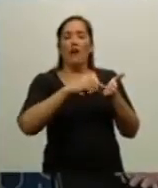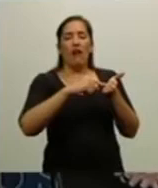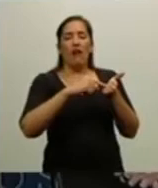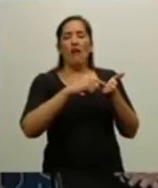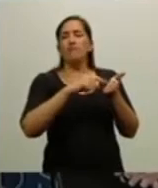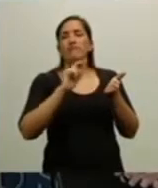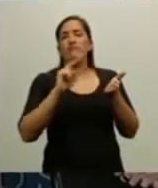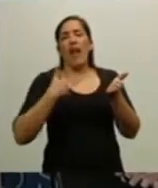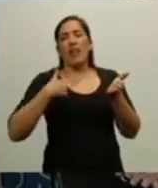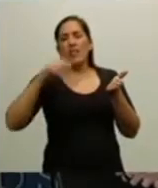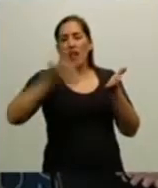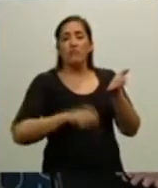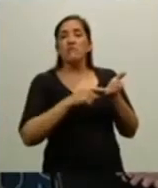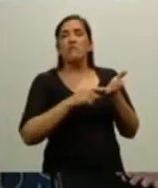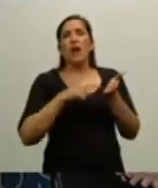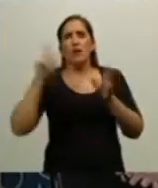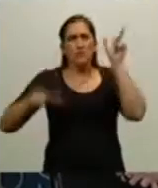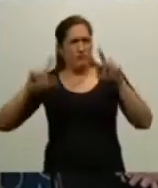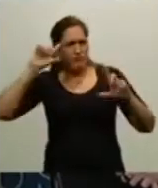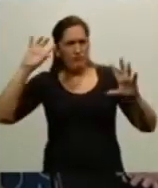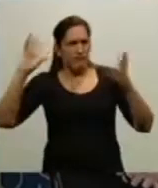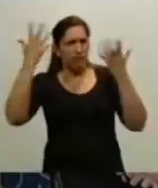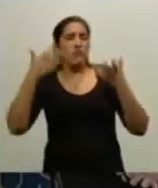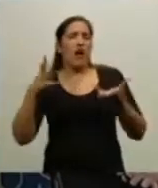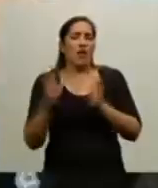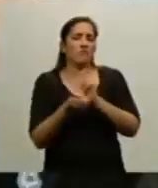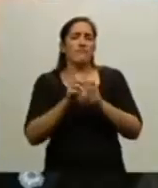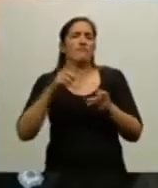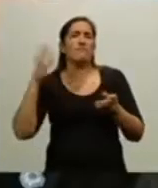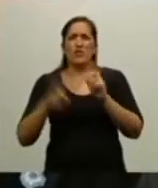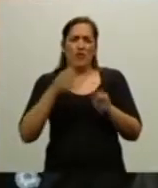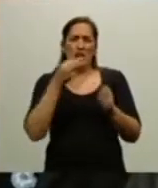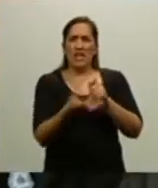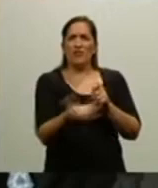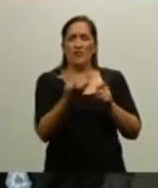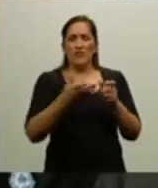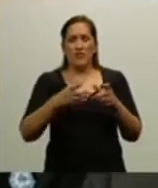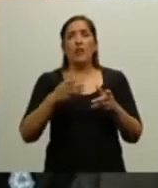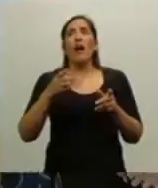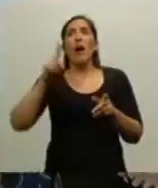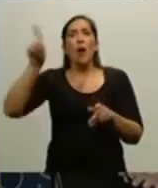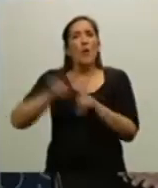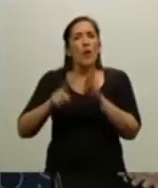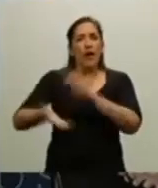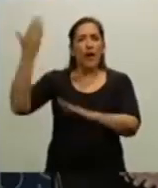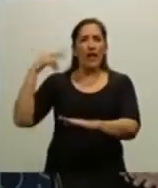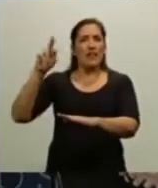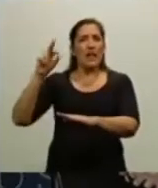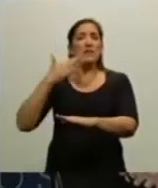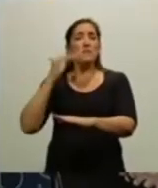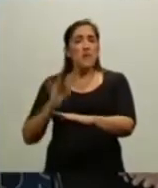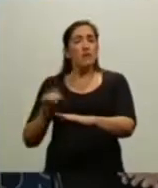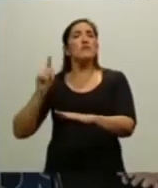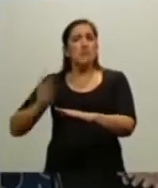enojados. Y finalmente también como aquel 30 de marzo vino la represión. ¿Por qué recuerdo